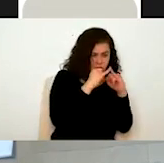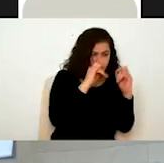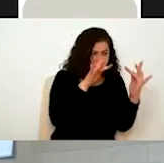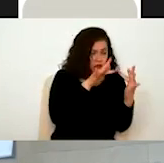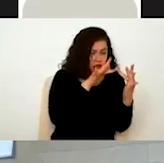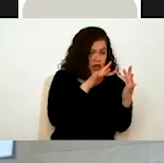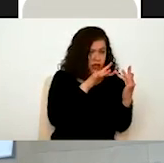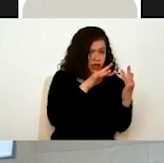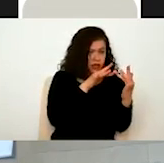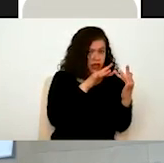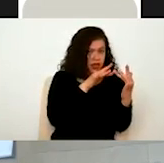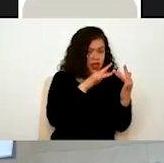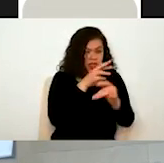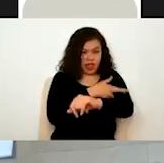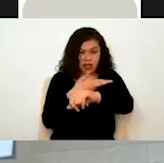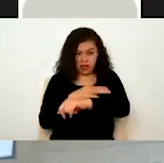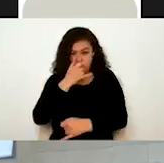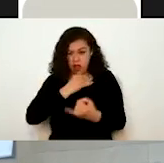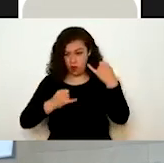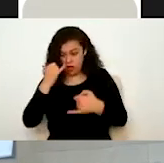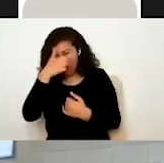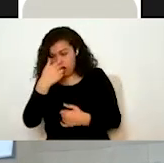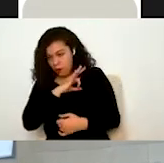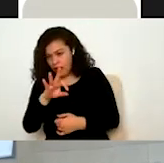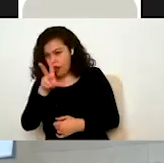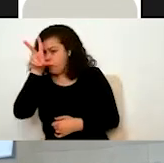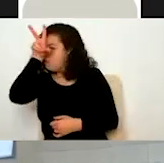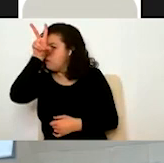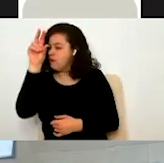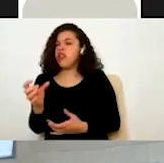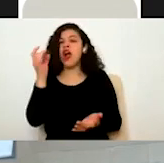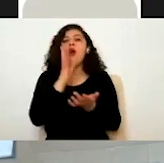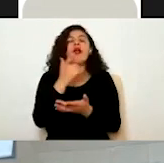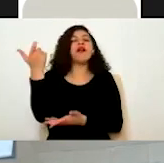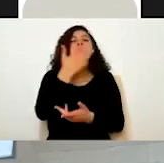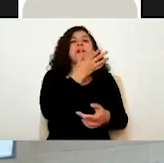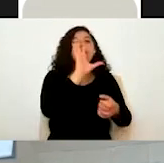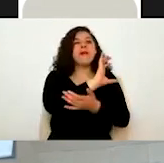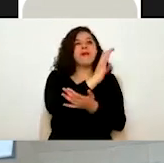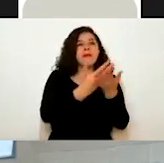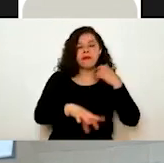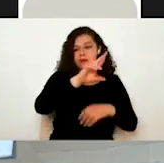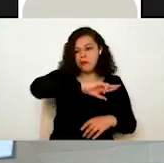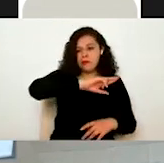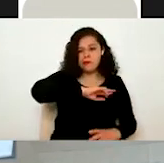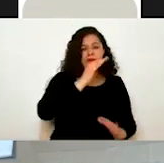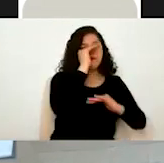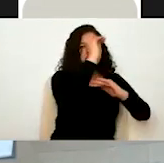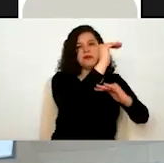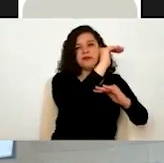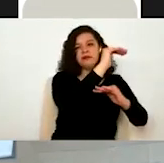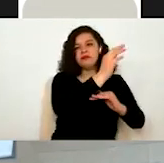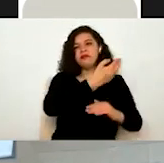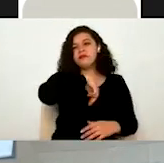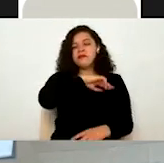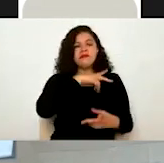mejor el trámite de juicios, por ejemplo, ¿no? Si no, nada más estados financieros y contratos de arrendamiento, por decir algo. Entonces, nosotros podemos darle a